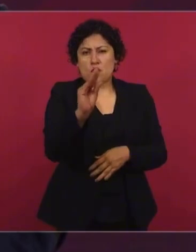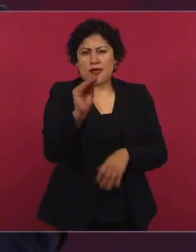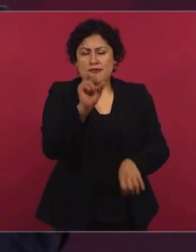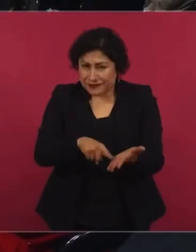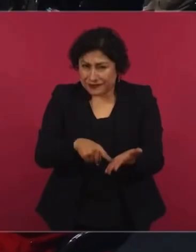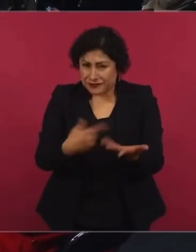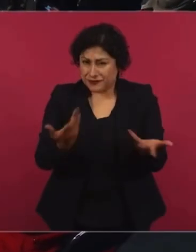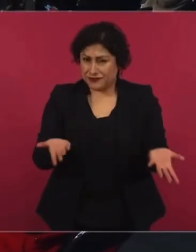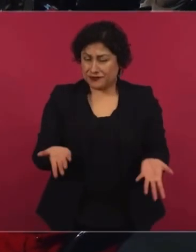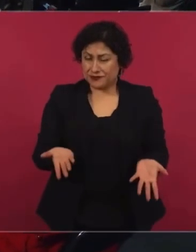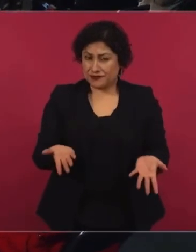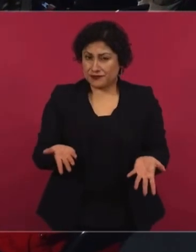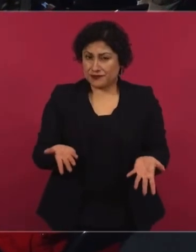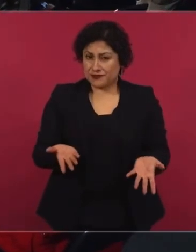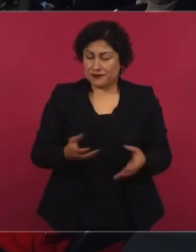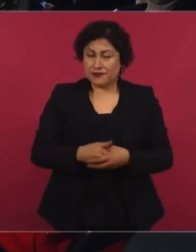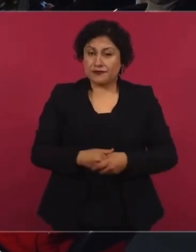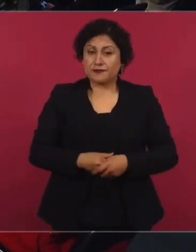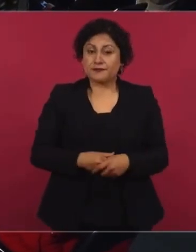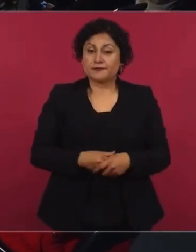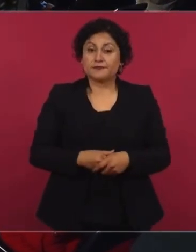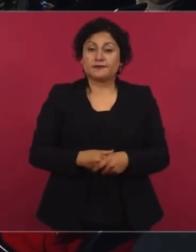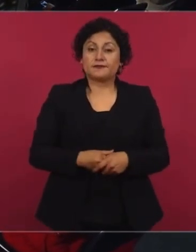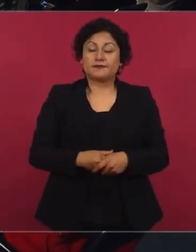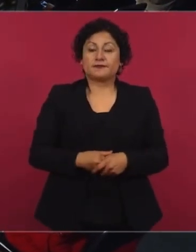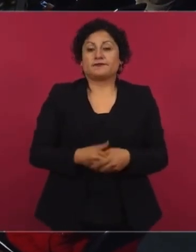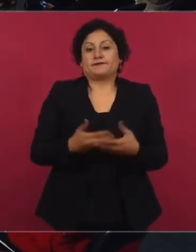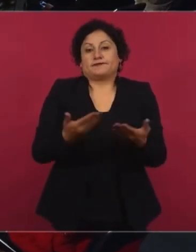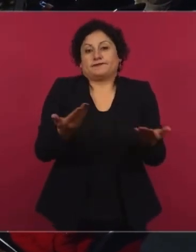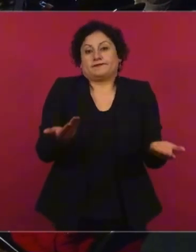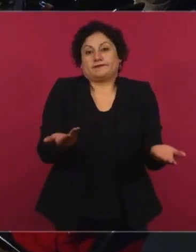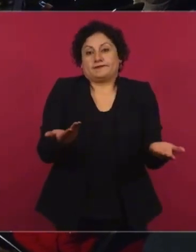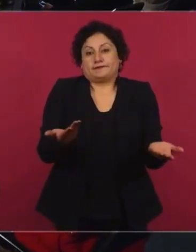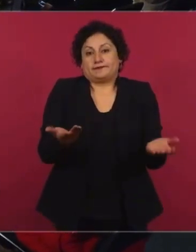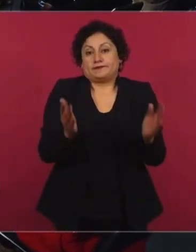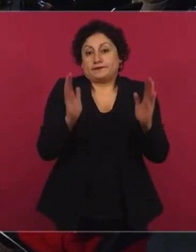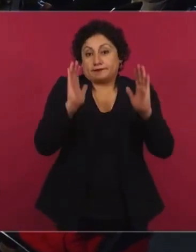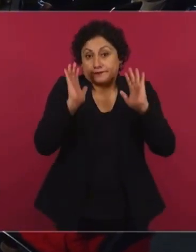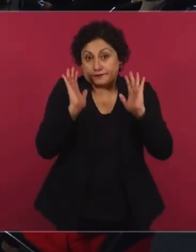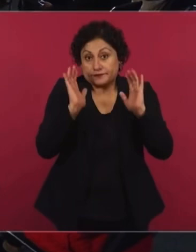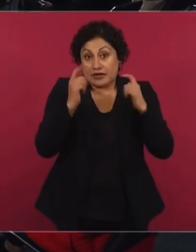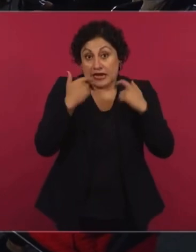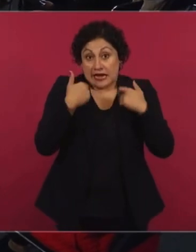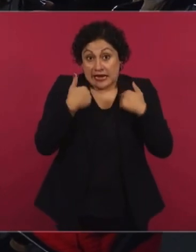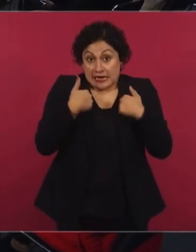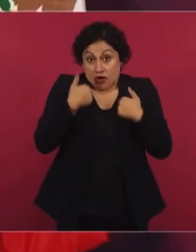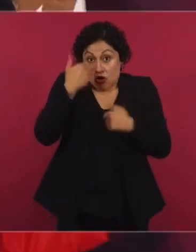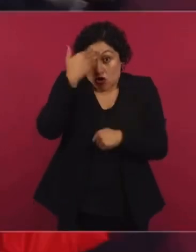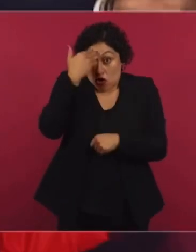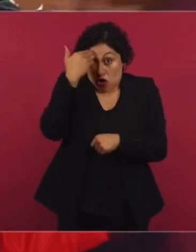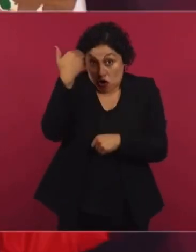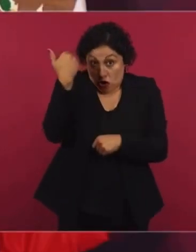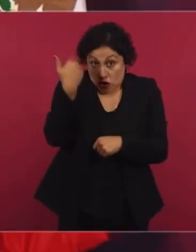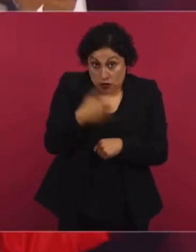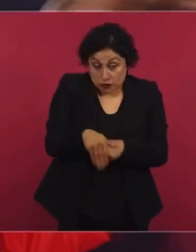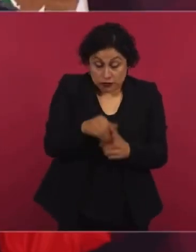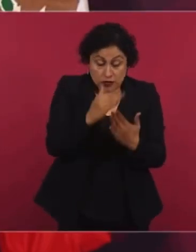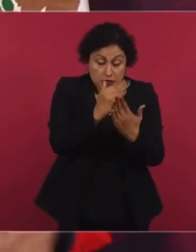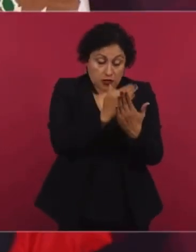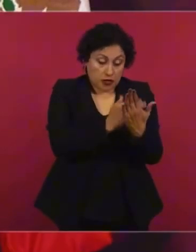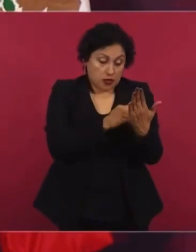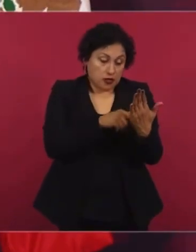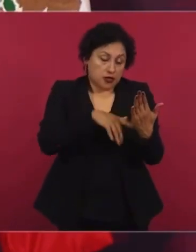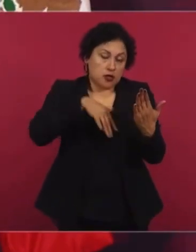ustedes con la red que yo considero de complicidades, llegaba hasta la fiscalía,